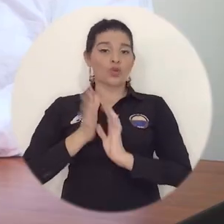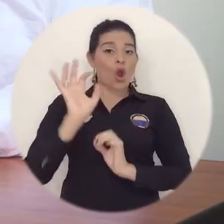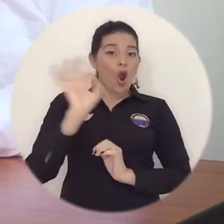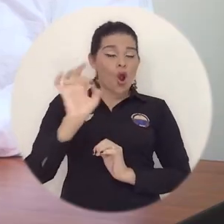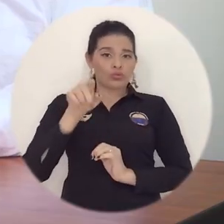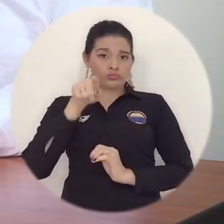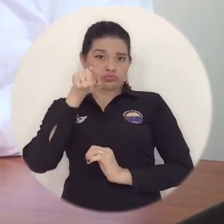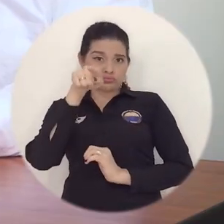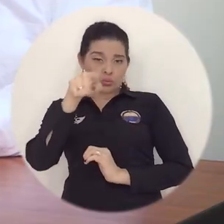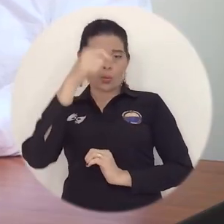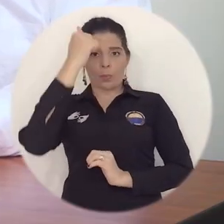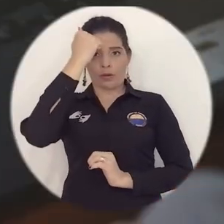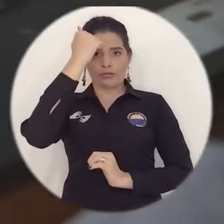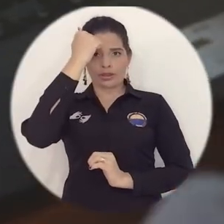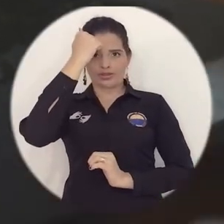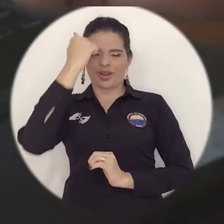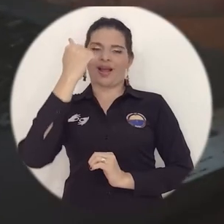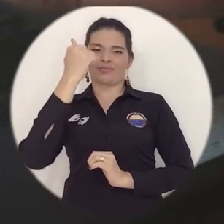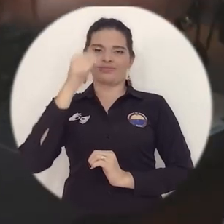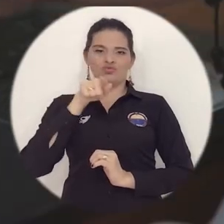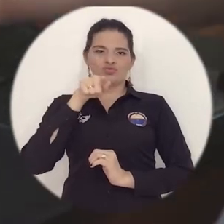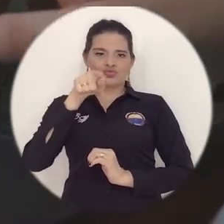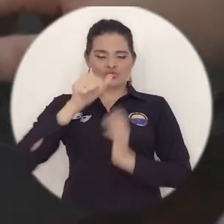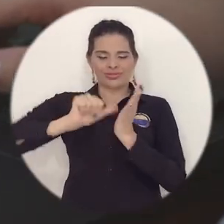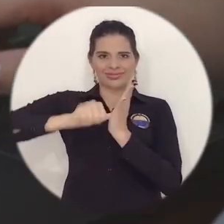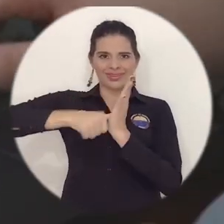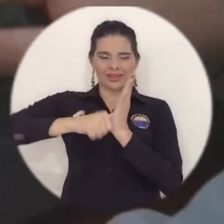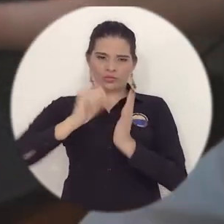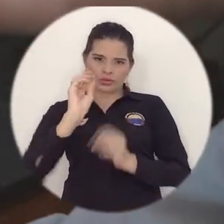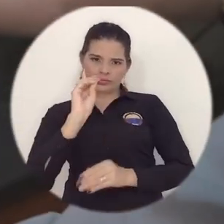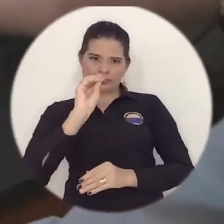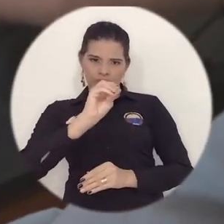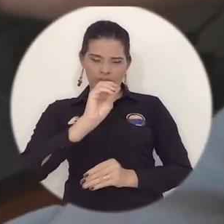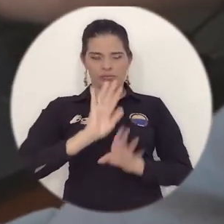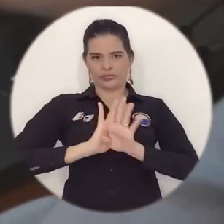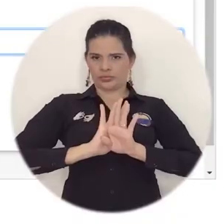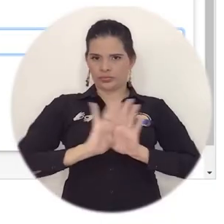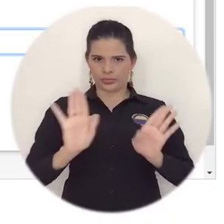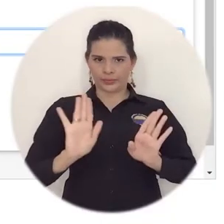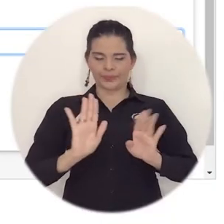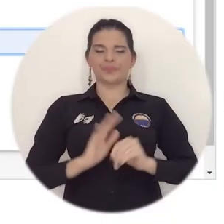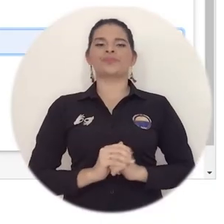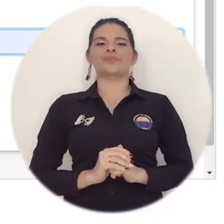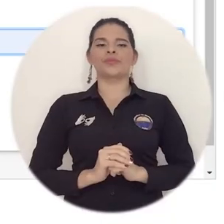y en caso de ser docente tendrás que ingresar tu número de identificación.